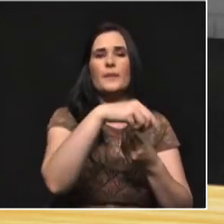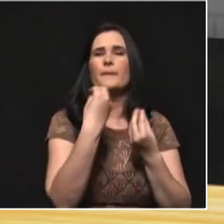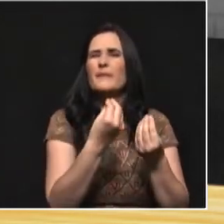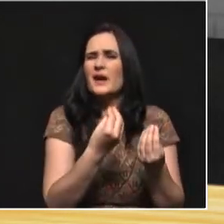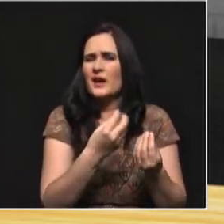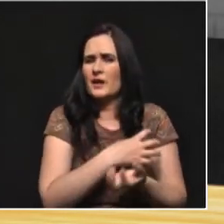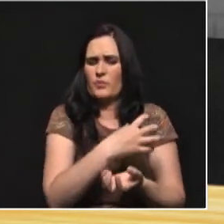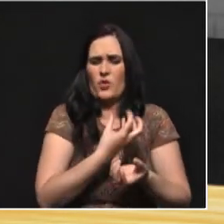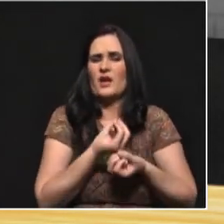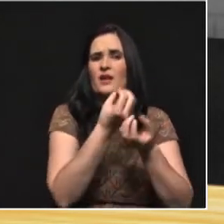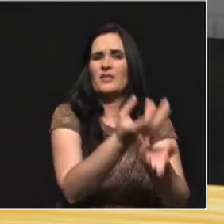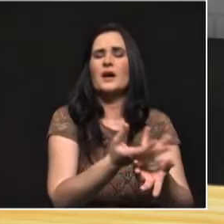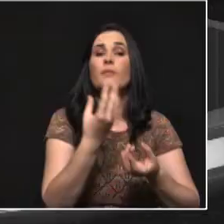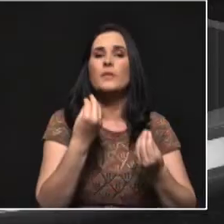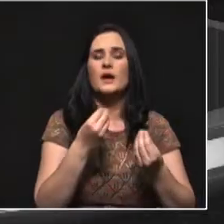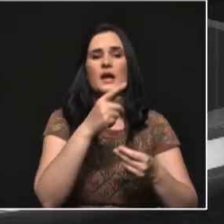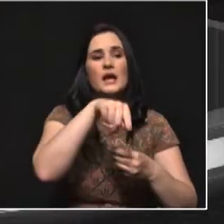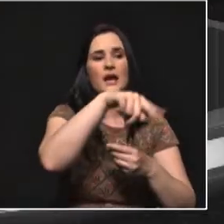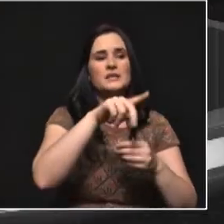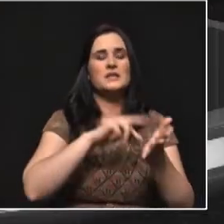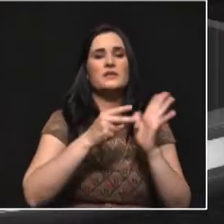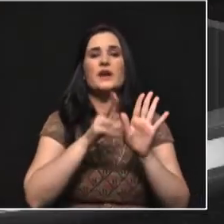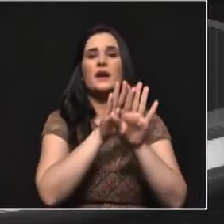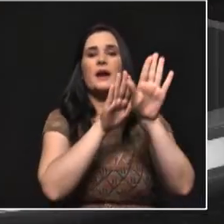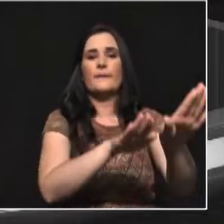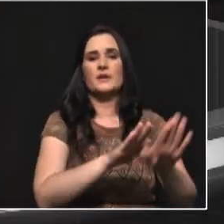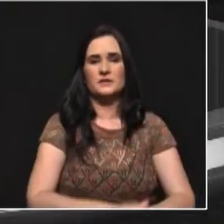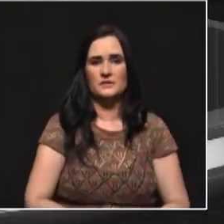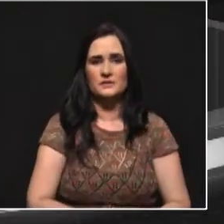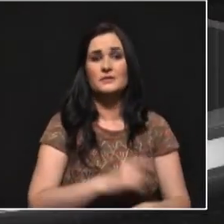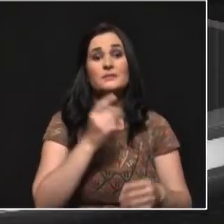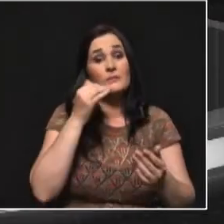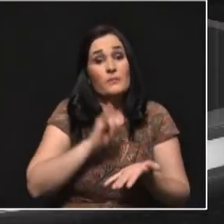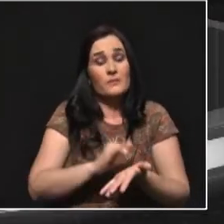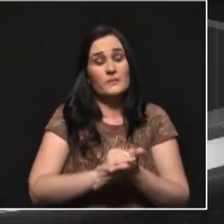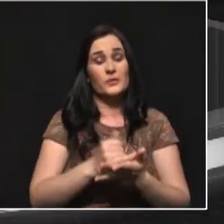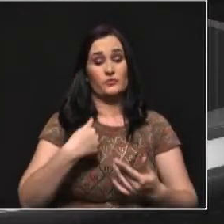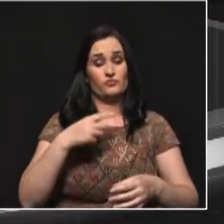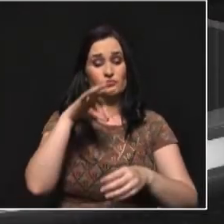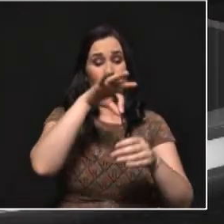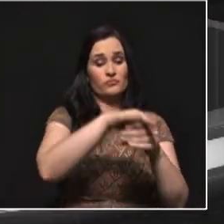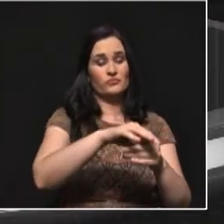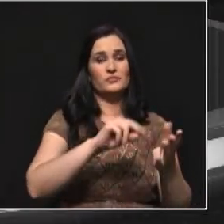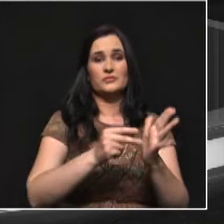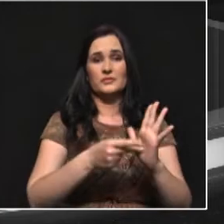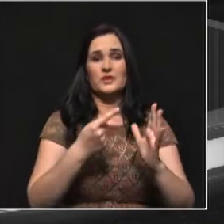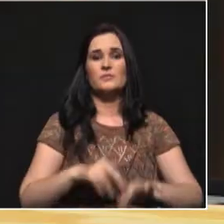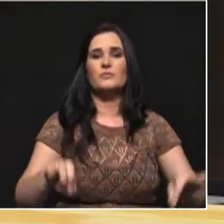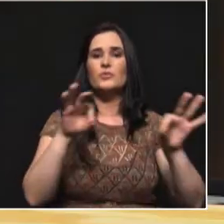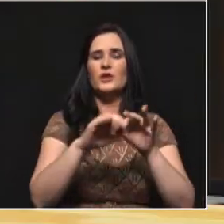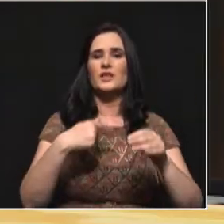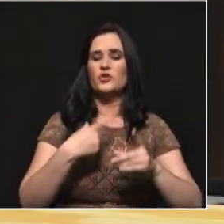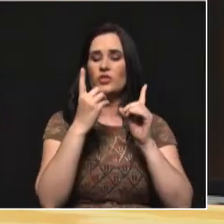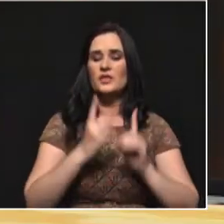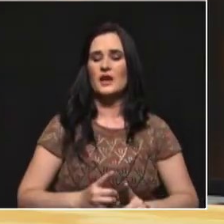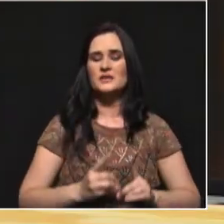qué se lo transmitimos a otro? Para que nos represente. Por tanto, cuando uno vota, eso habla mucho de uno. La decisión